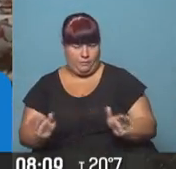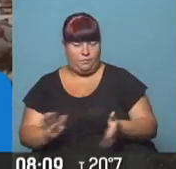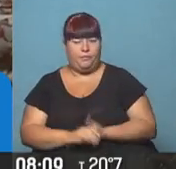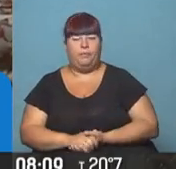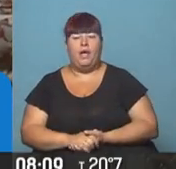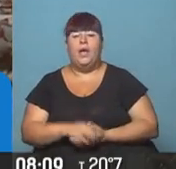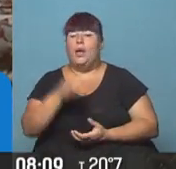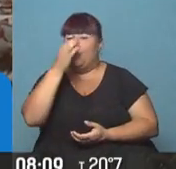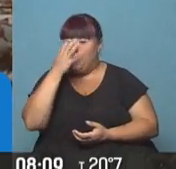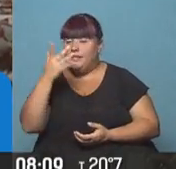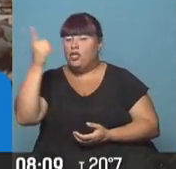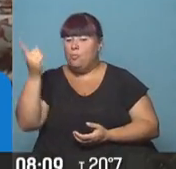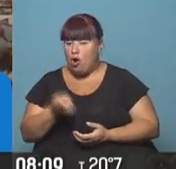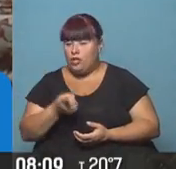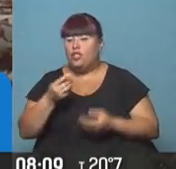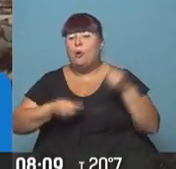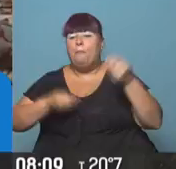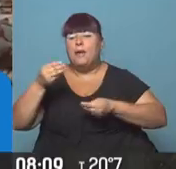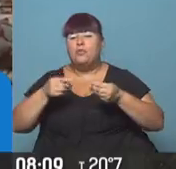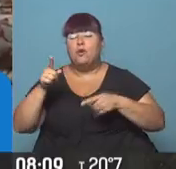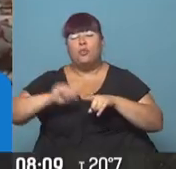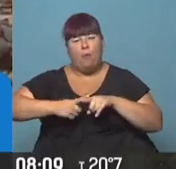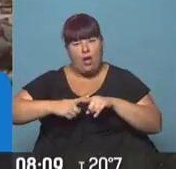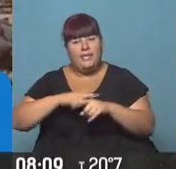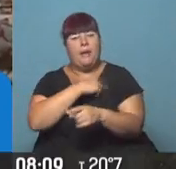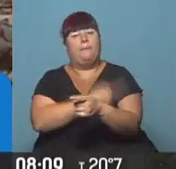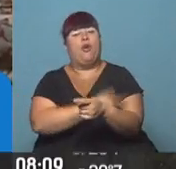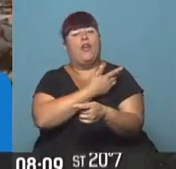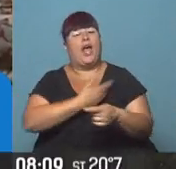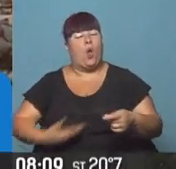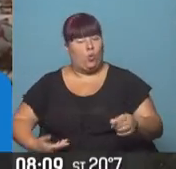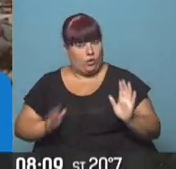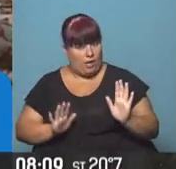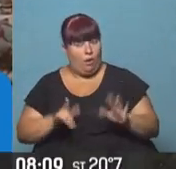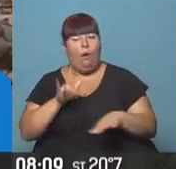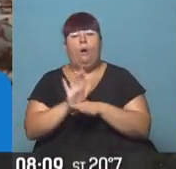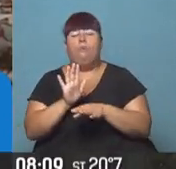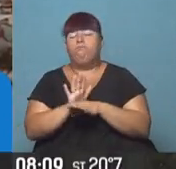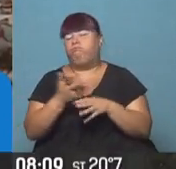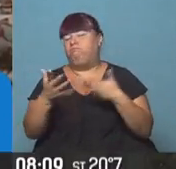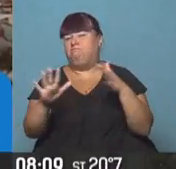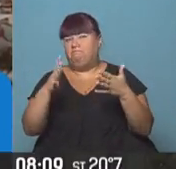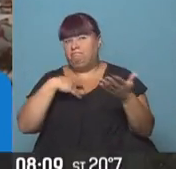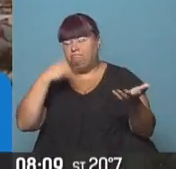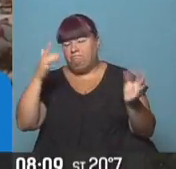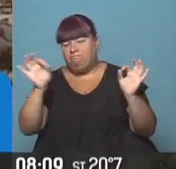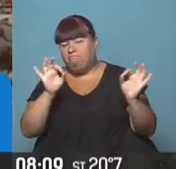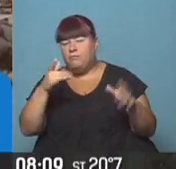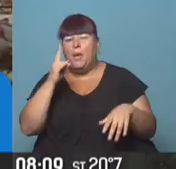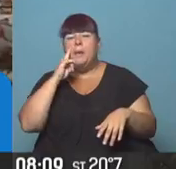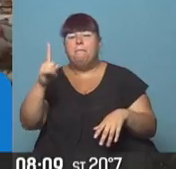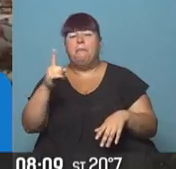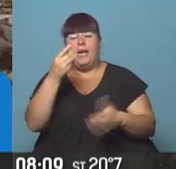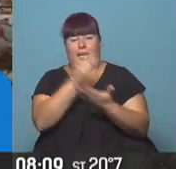Es un 25% del presupuesto de la política en el Poder Ejecutivo. Esto equivale aproximadamente a mil